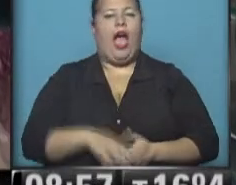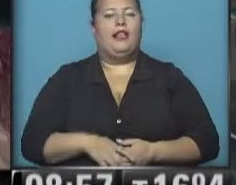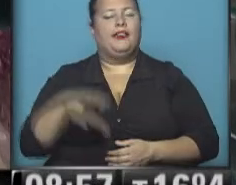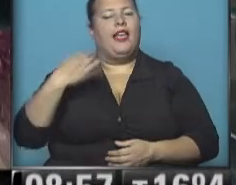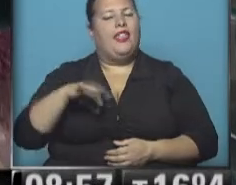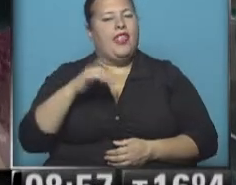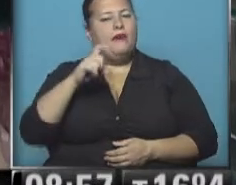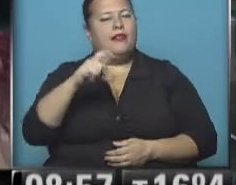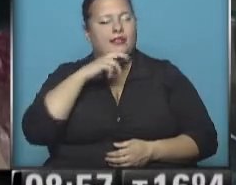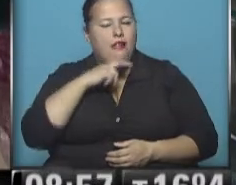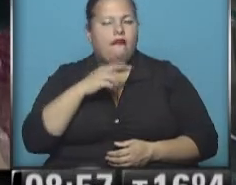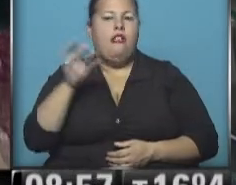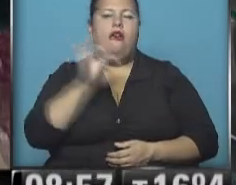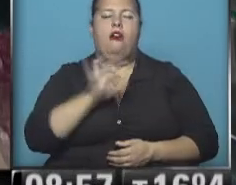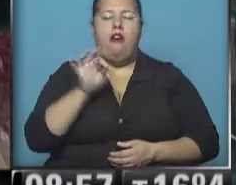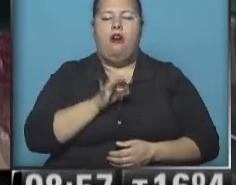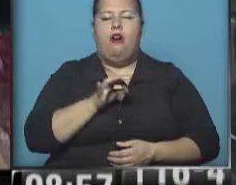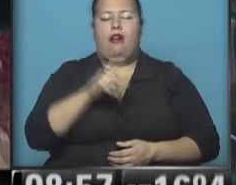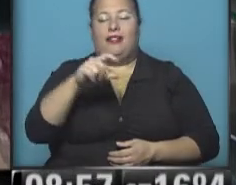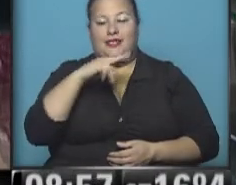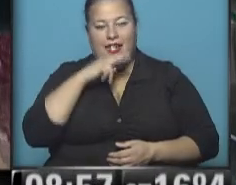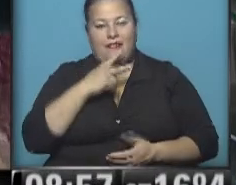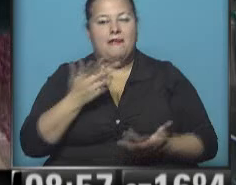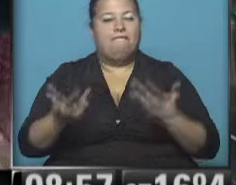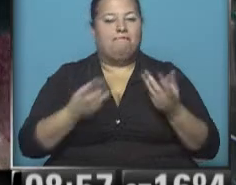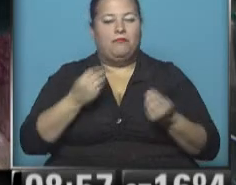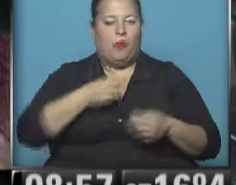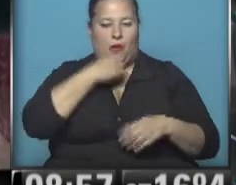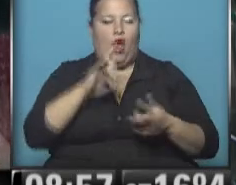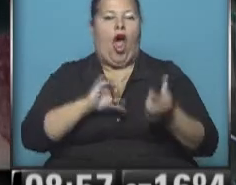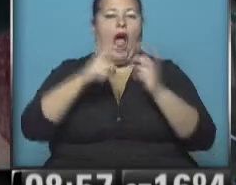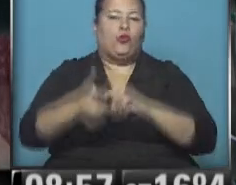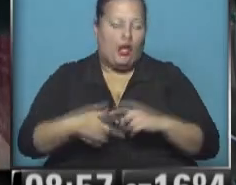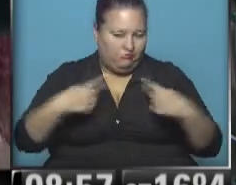tiene que hacer el currículum cuando hay que hacer el currículum, ¿no? O actualizarlo, exactamente. Exactamente.